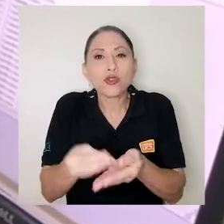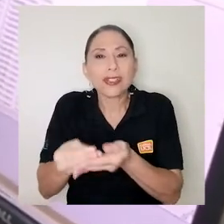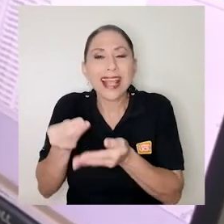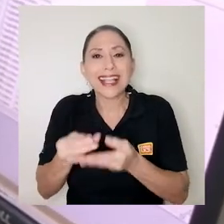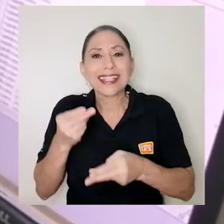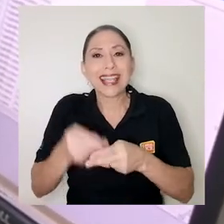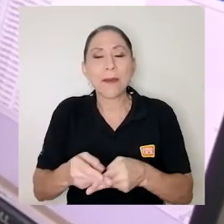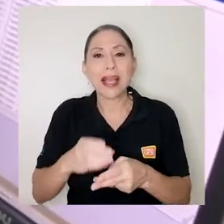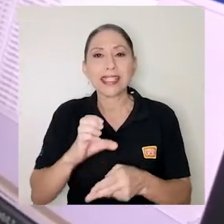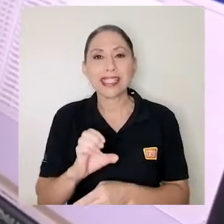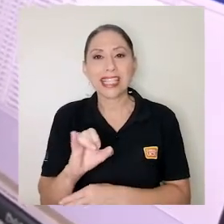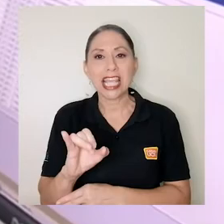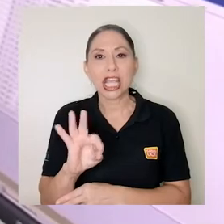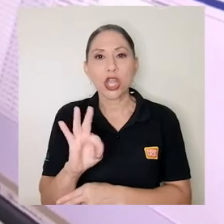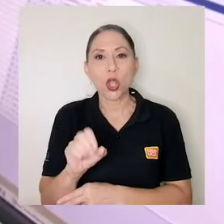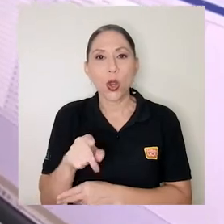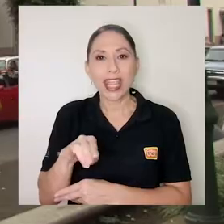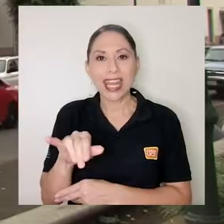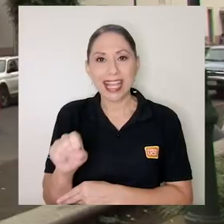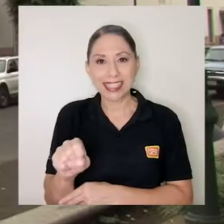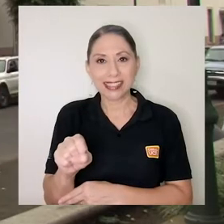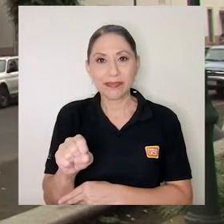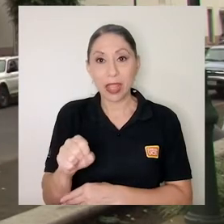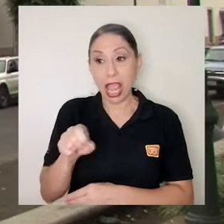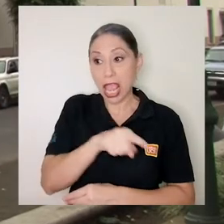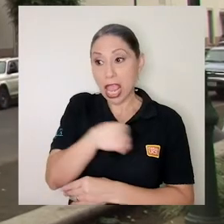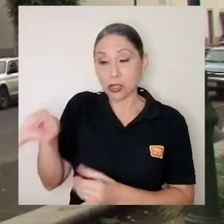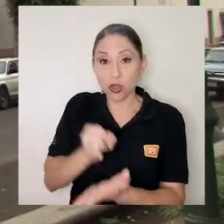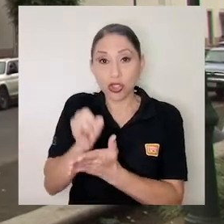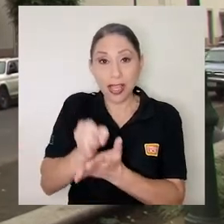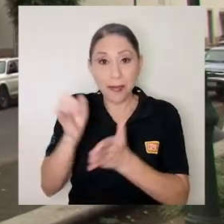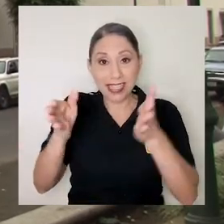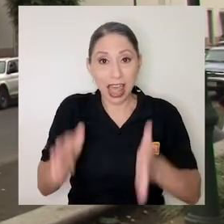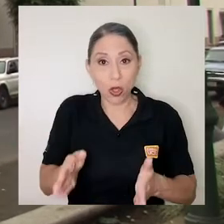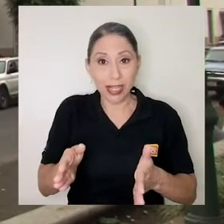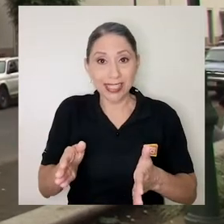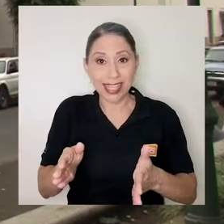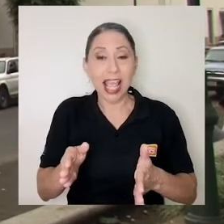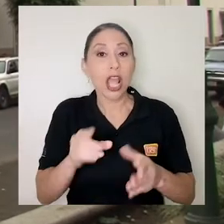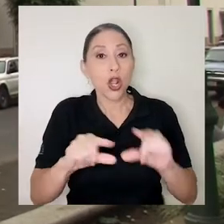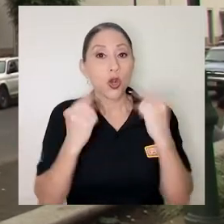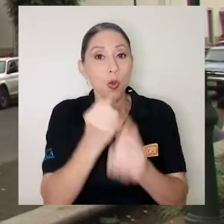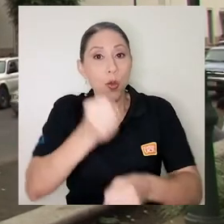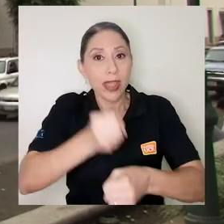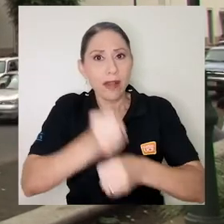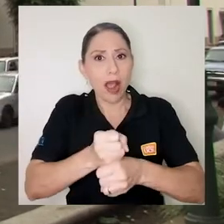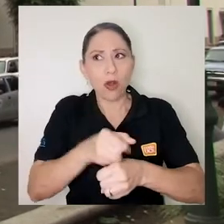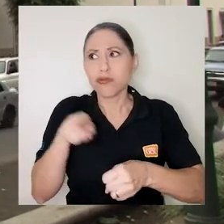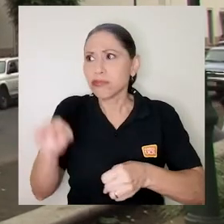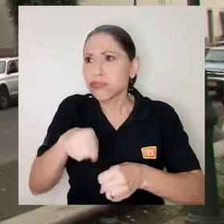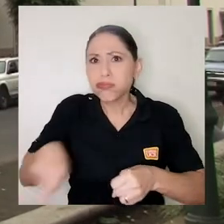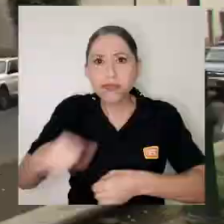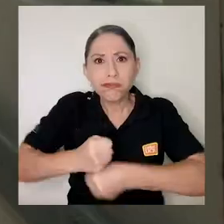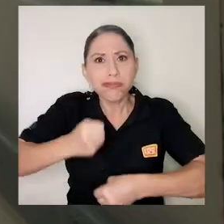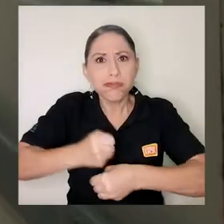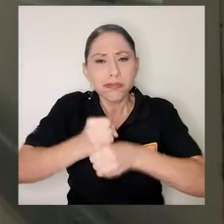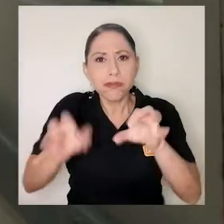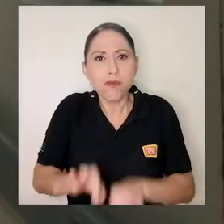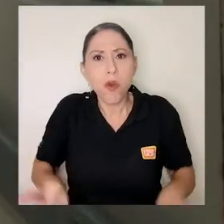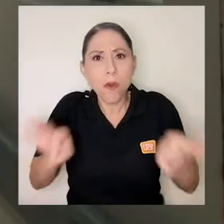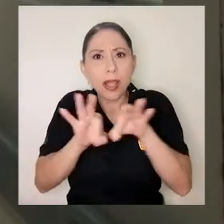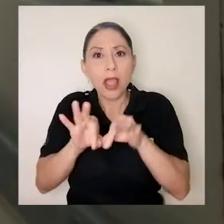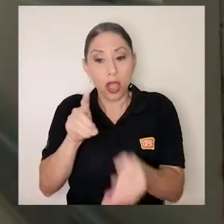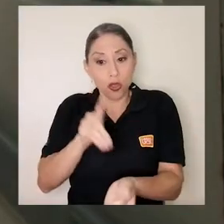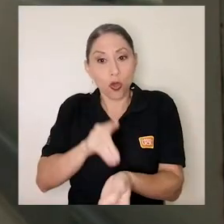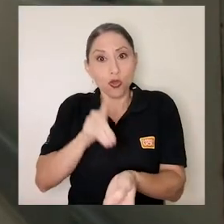liberación de sustancias que se llaman citoquinas. La labor de estos investigadores y su grupo de trabajo es tan importante que le ha